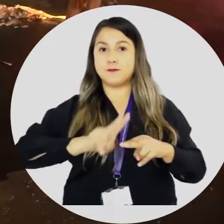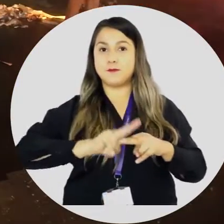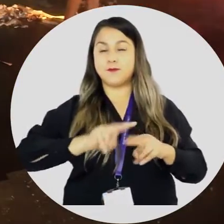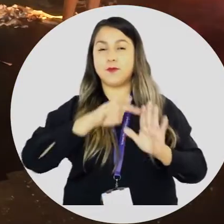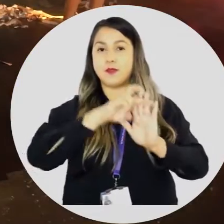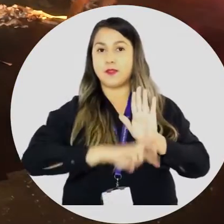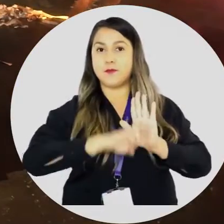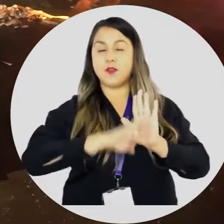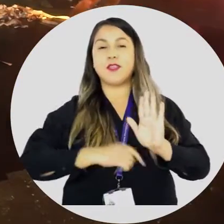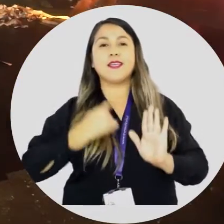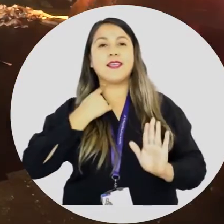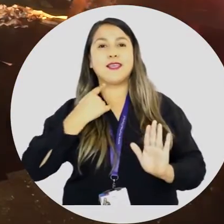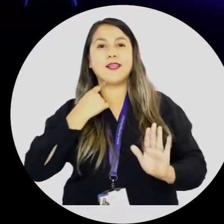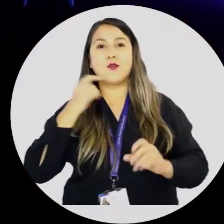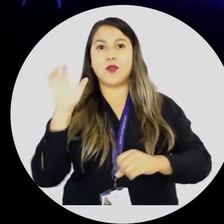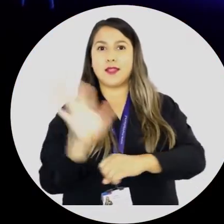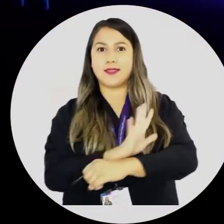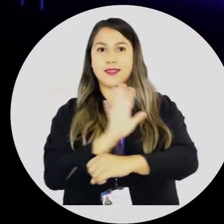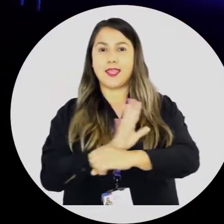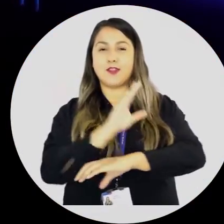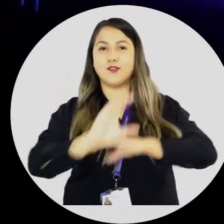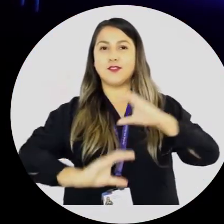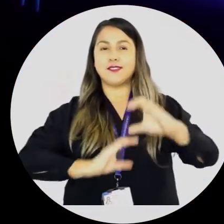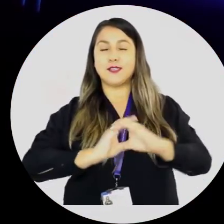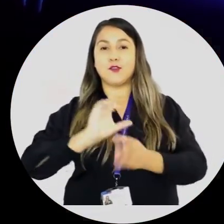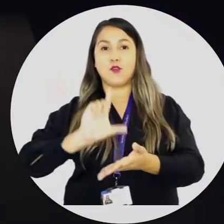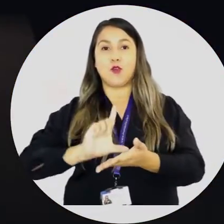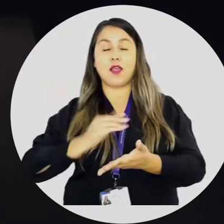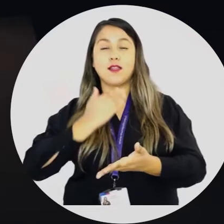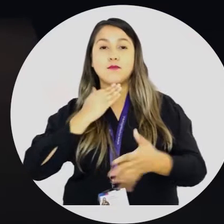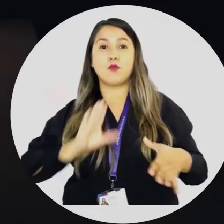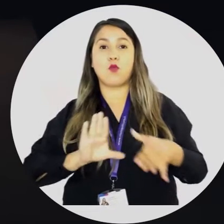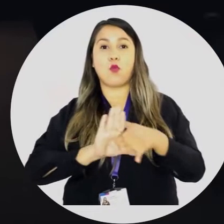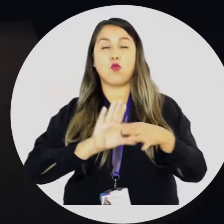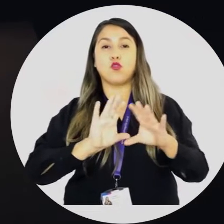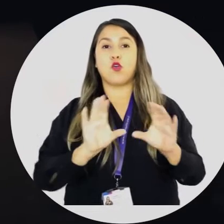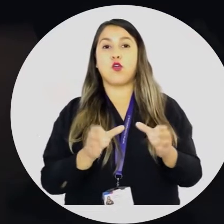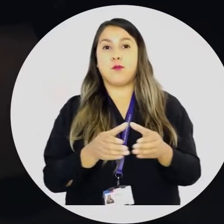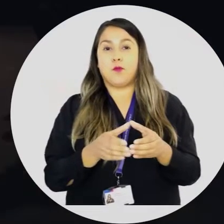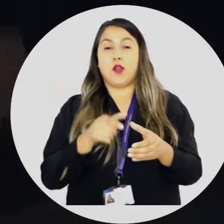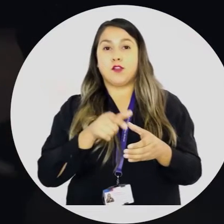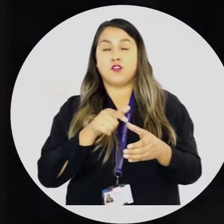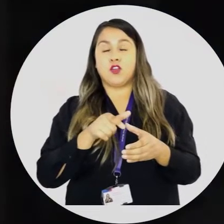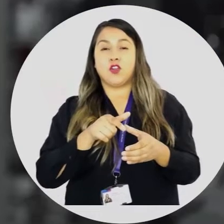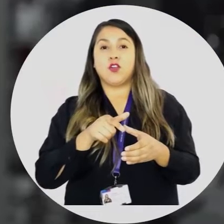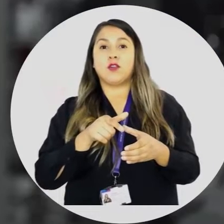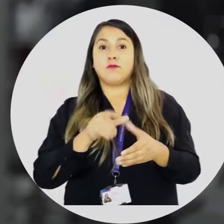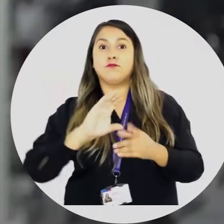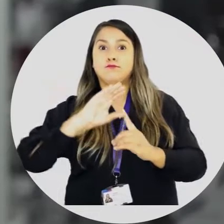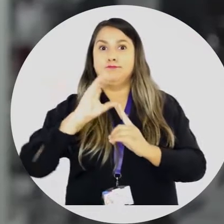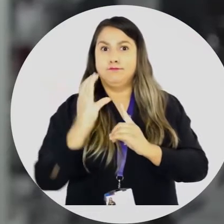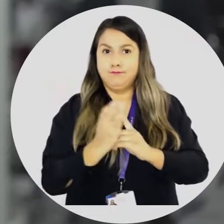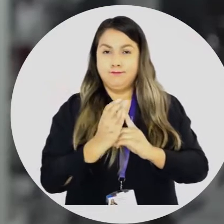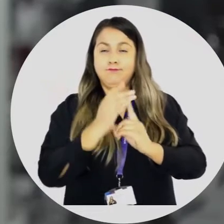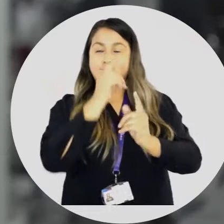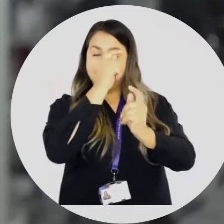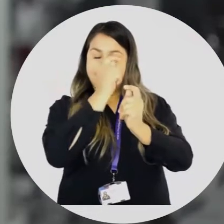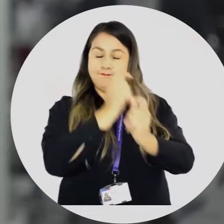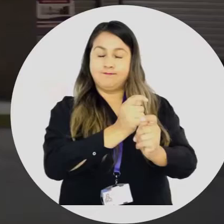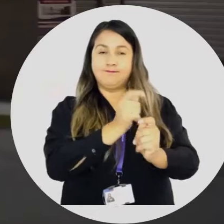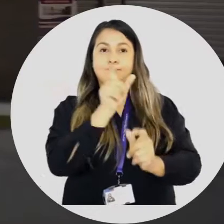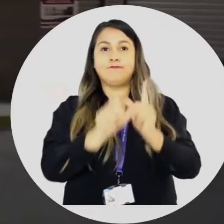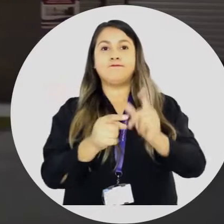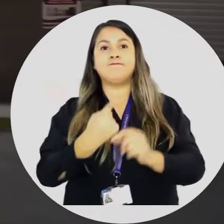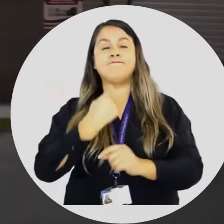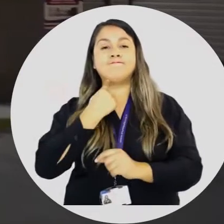Realizamos el proyecto Quilicura Teatro Ciclo Local, y junto a nuestra corporación cultural, realizamos un sentido homenaje